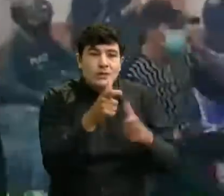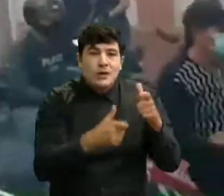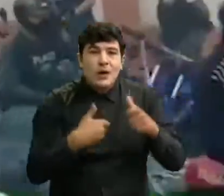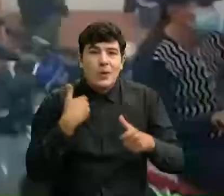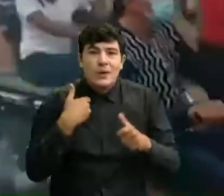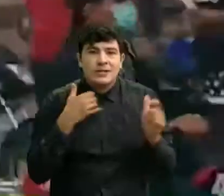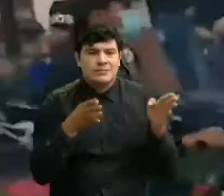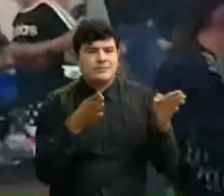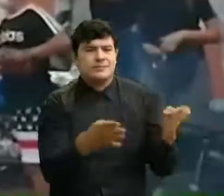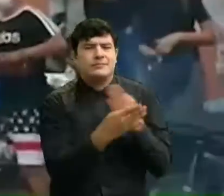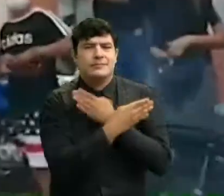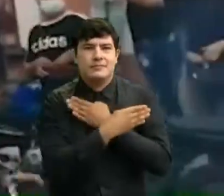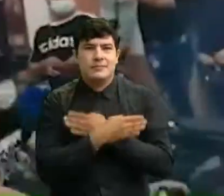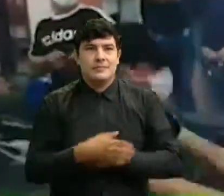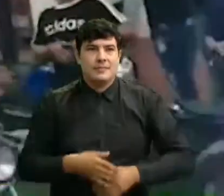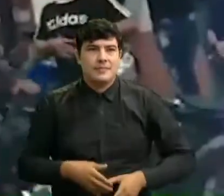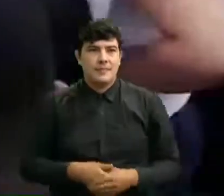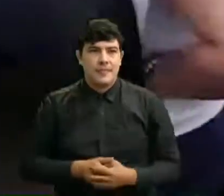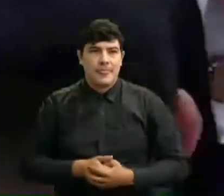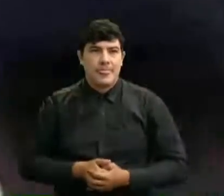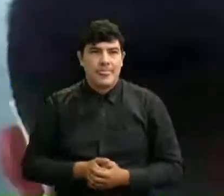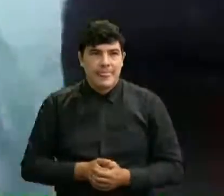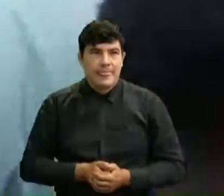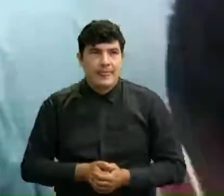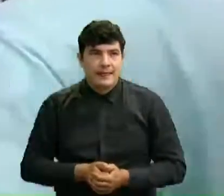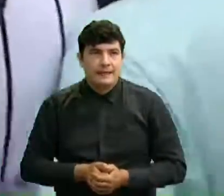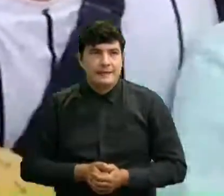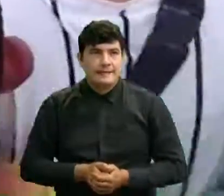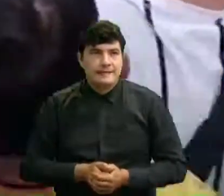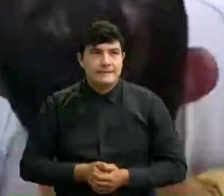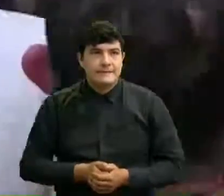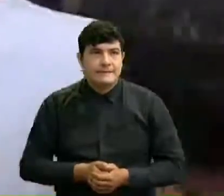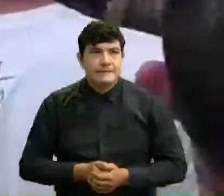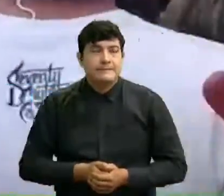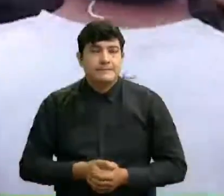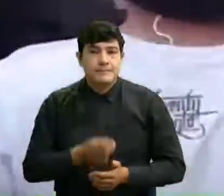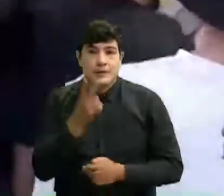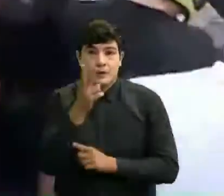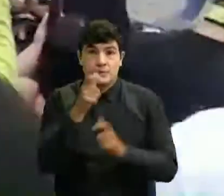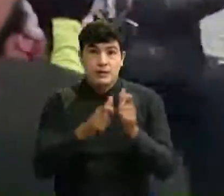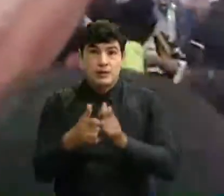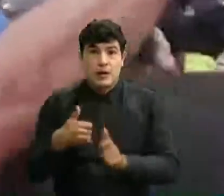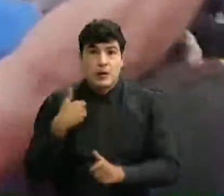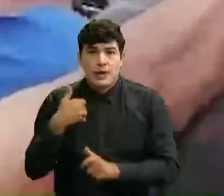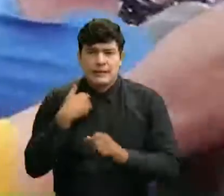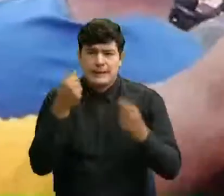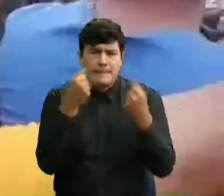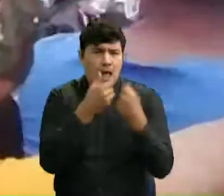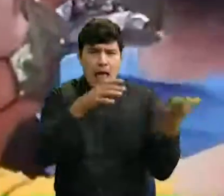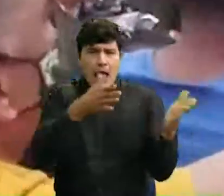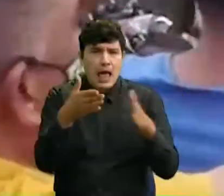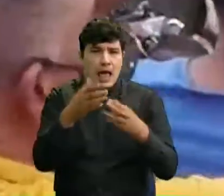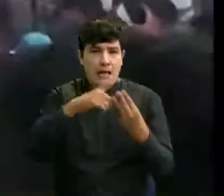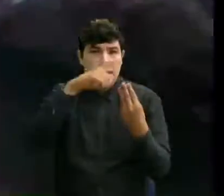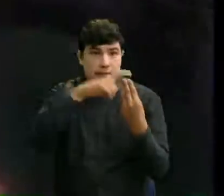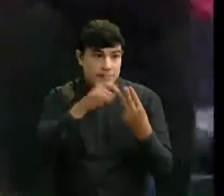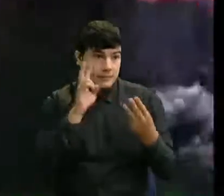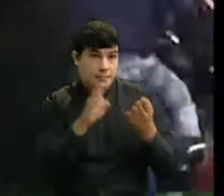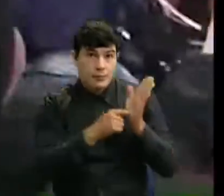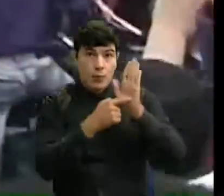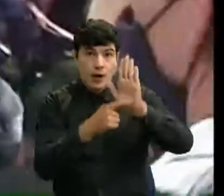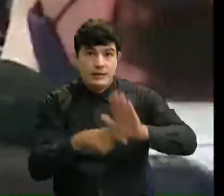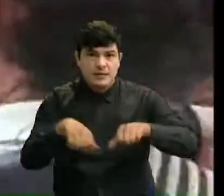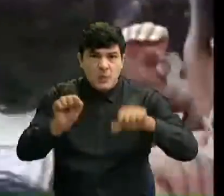La inaudita forma de dar el último adiós a los jóvenes muertos en un accidente de tránsito también contó hasta con acrobacias en moto.